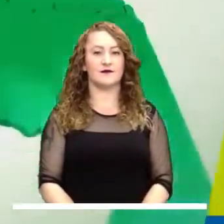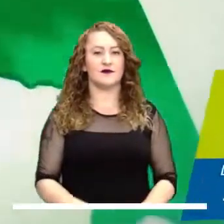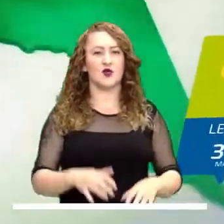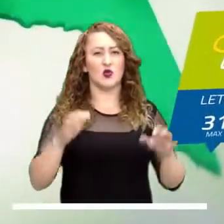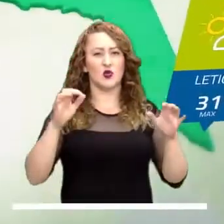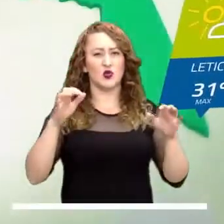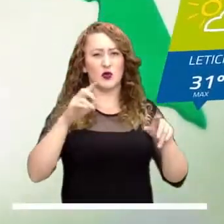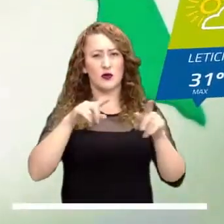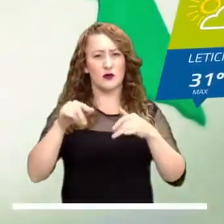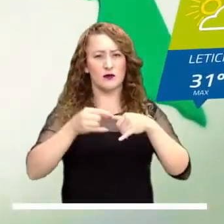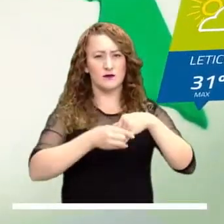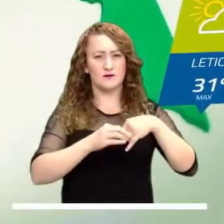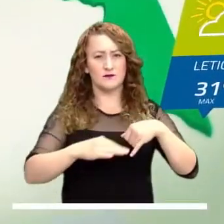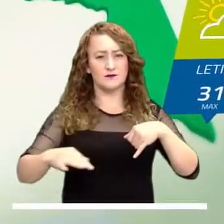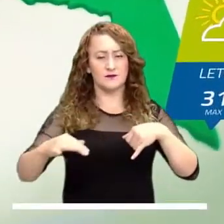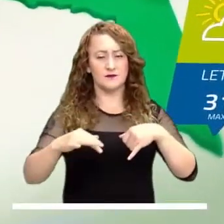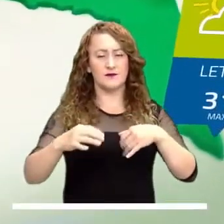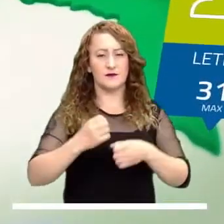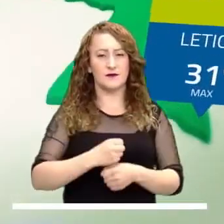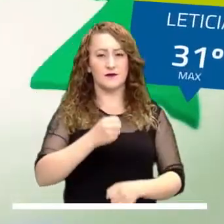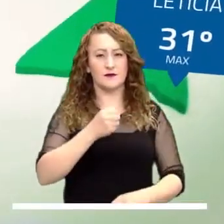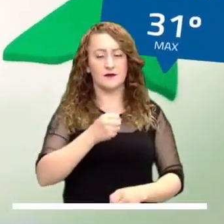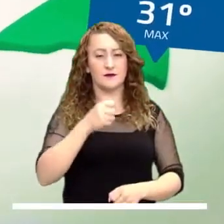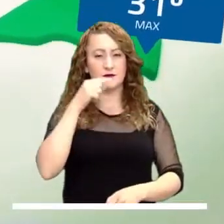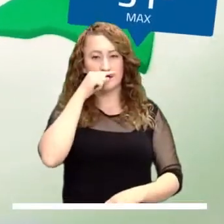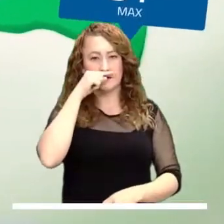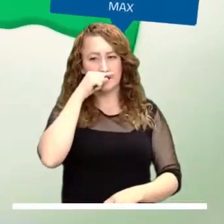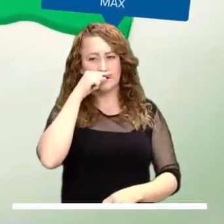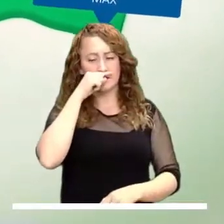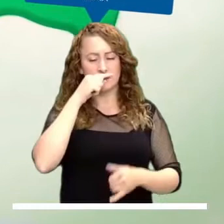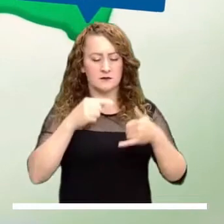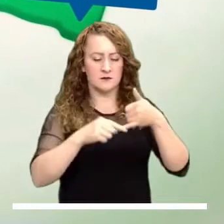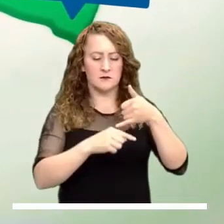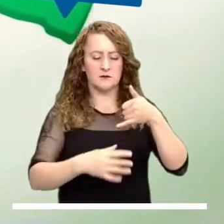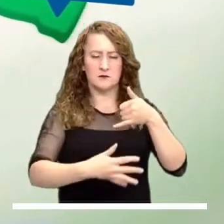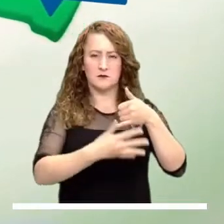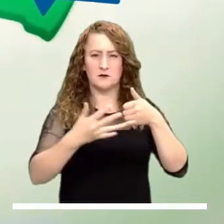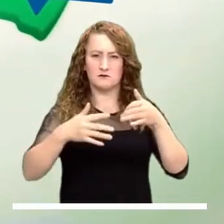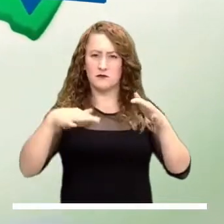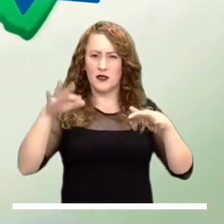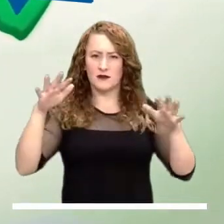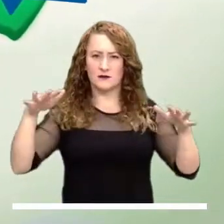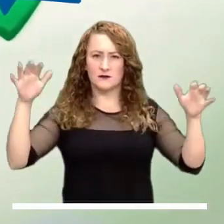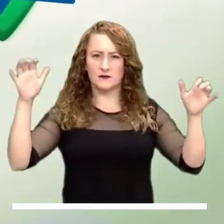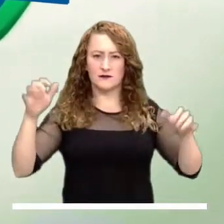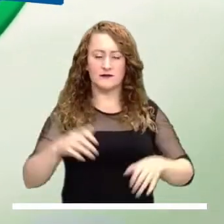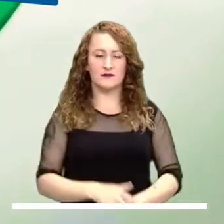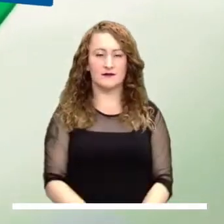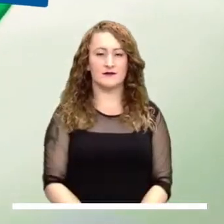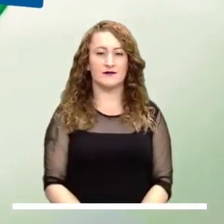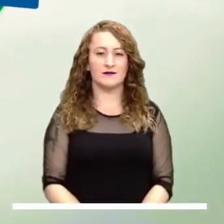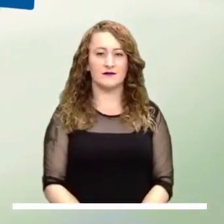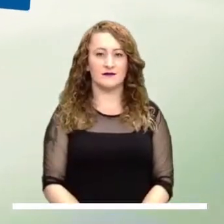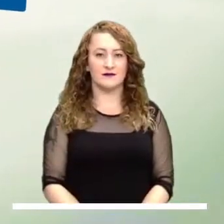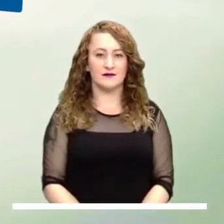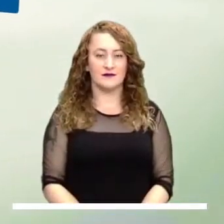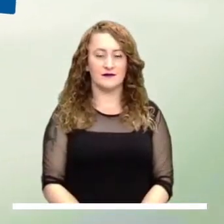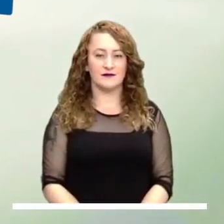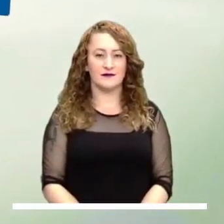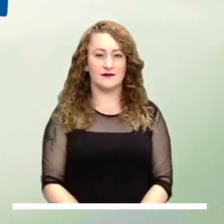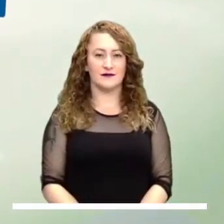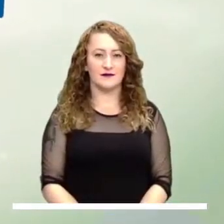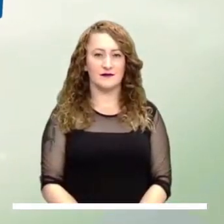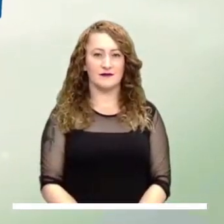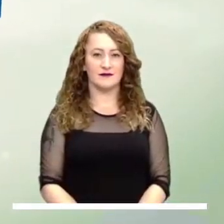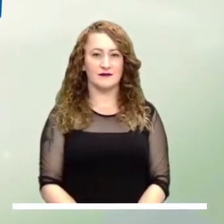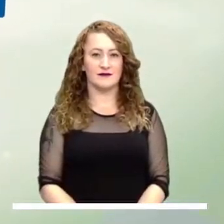A pesar de algunas precipitaciones aisladas en Guainía, Baupés y Amazonas, la Amazonía podría presentar condiciones secas a lo largo de la región.